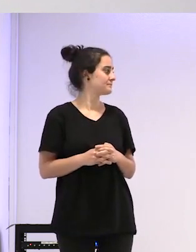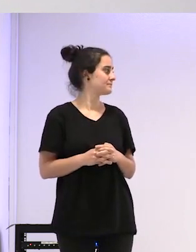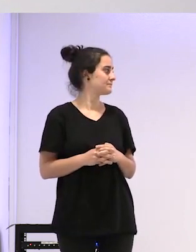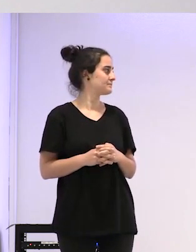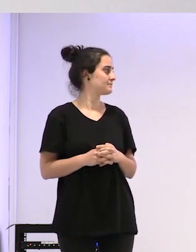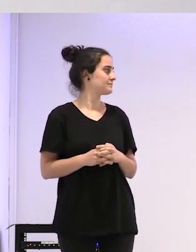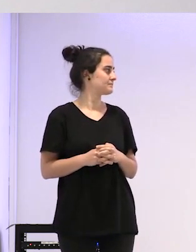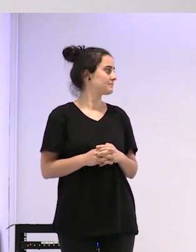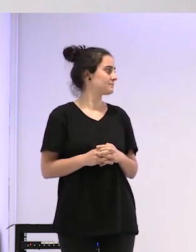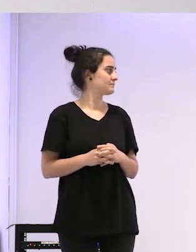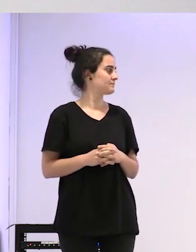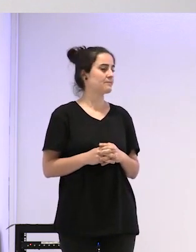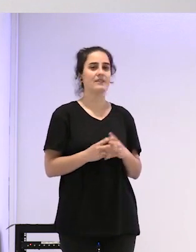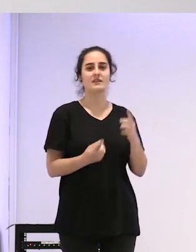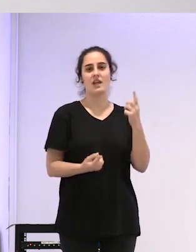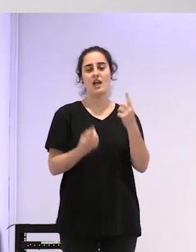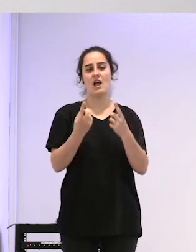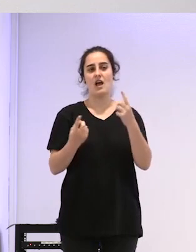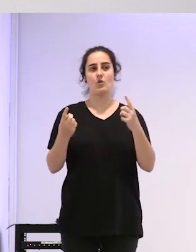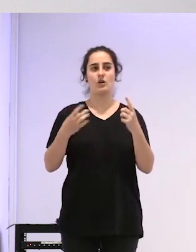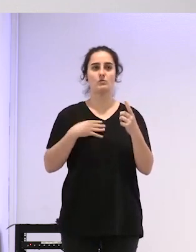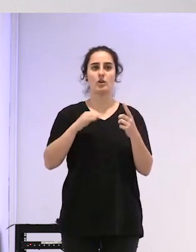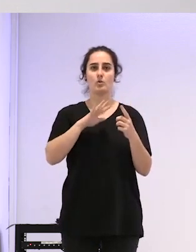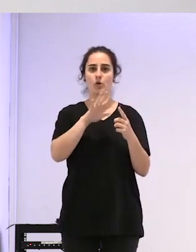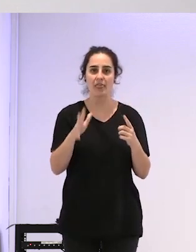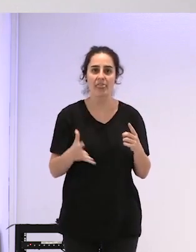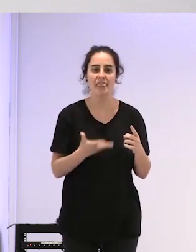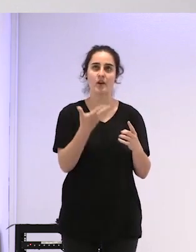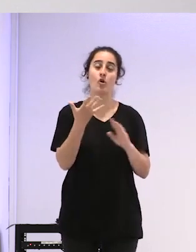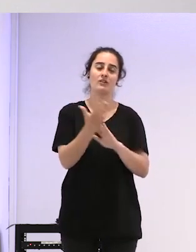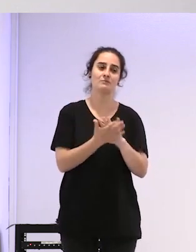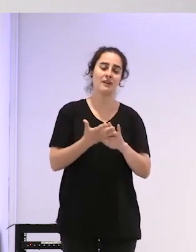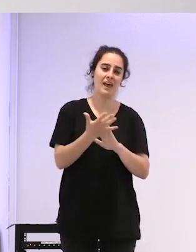bueno es que estas son algunas son como para ponerse aquí cinco horas a hablar